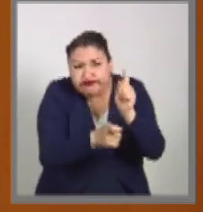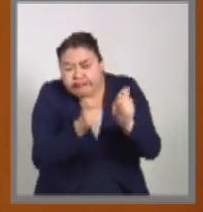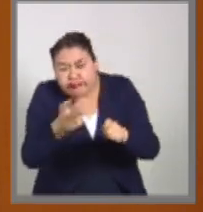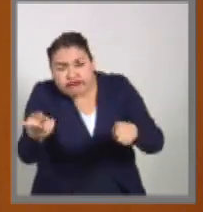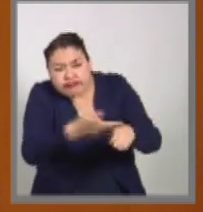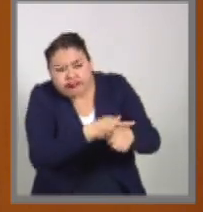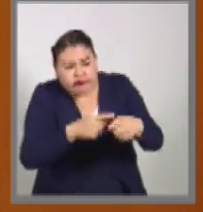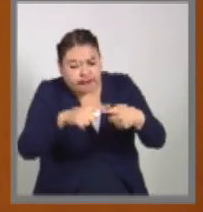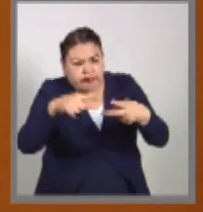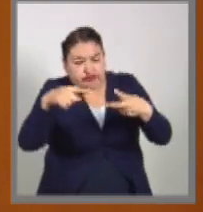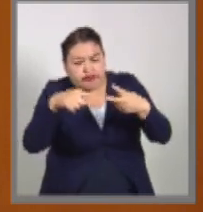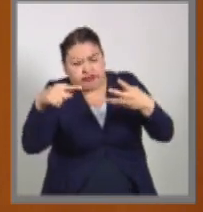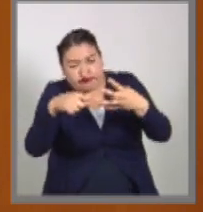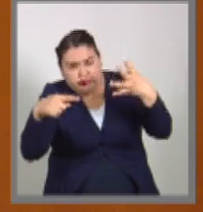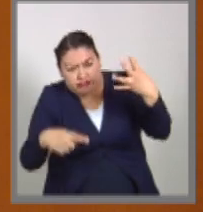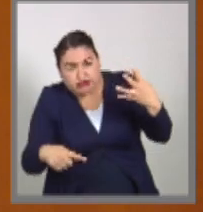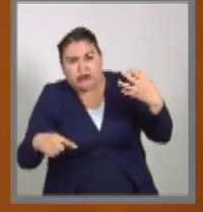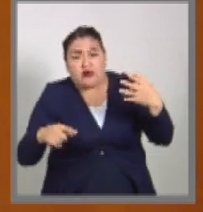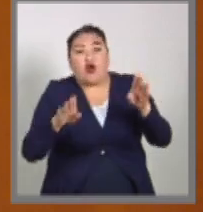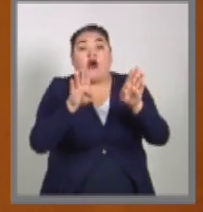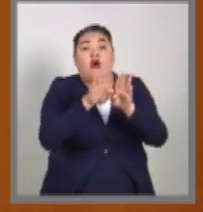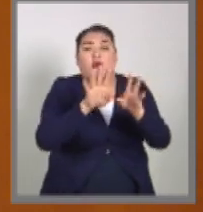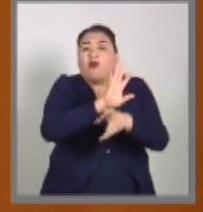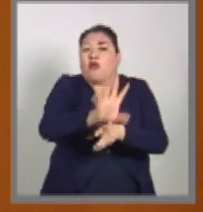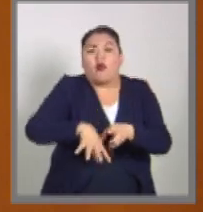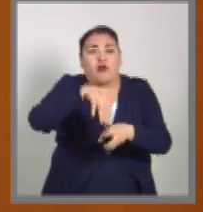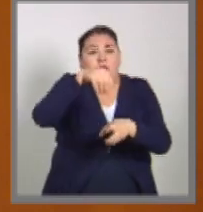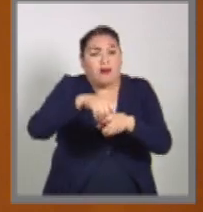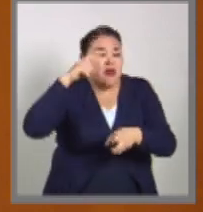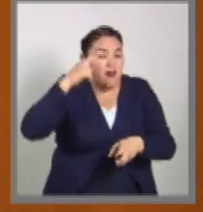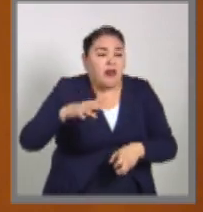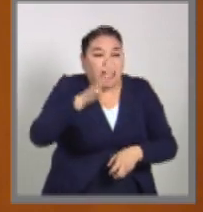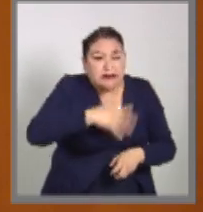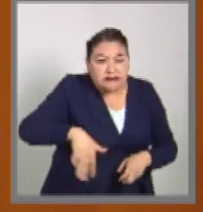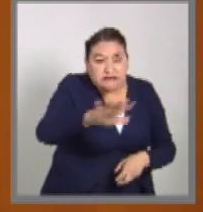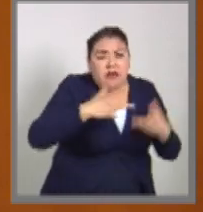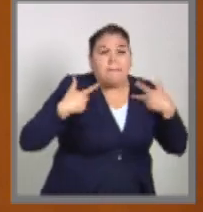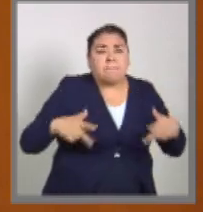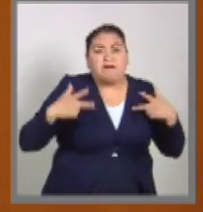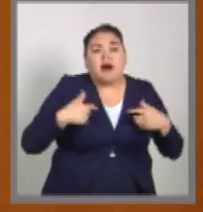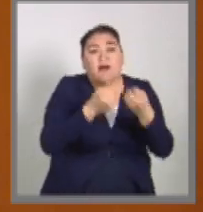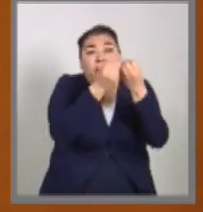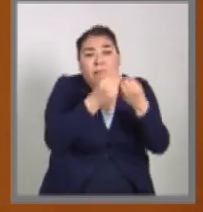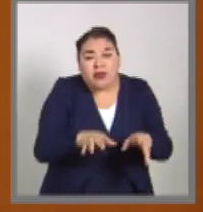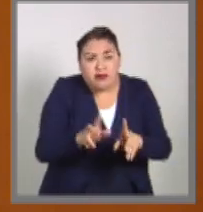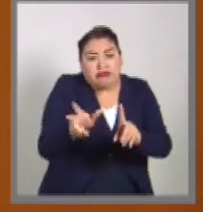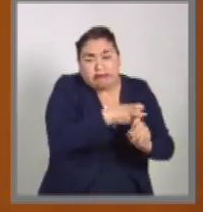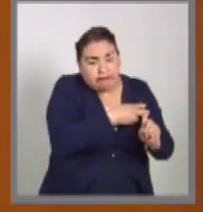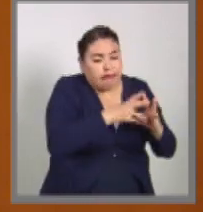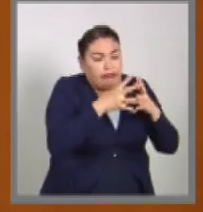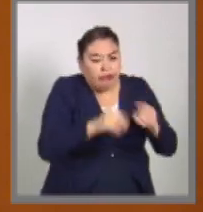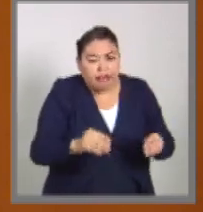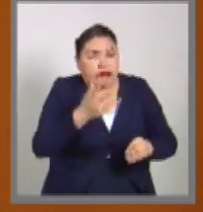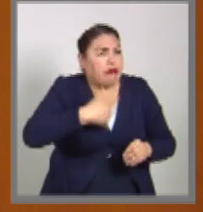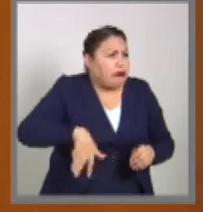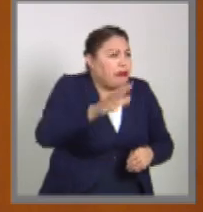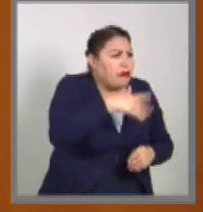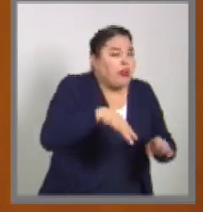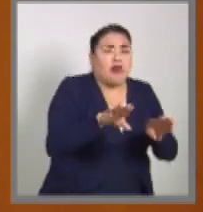configuración del todo el sistema nacional de búsqueda de personas desaparecidas, para